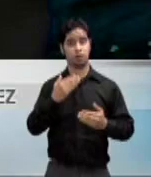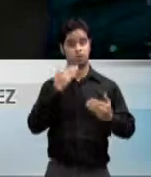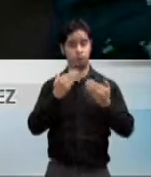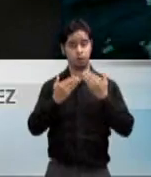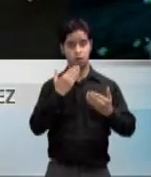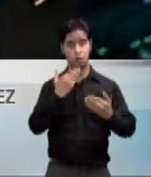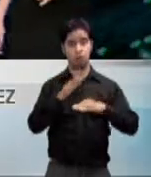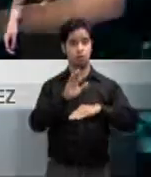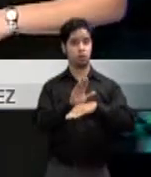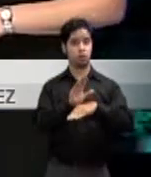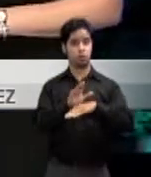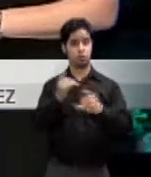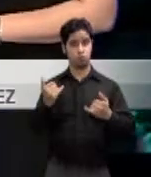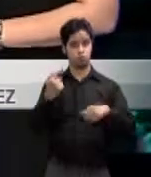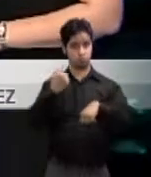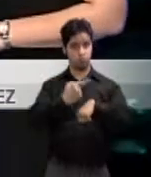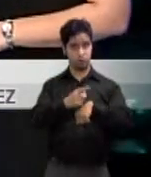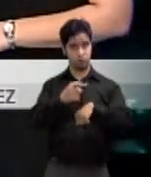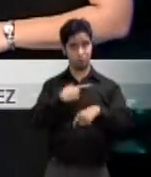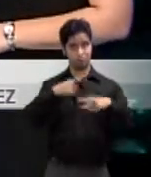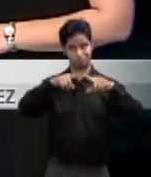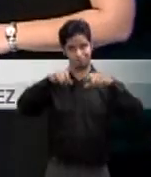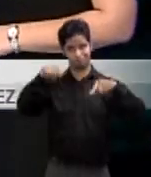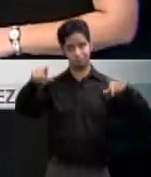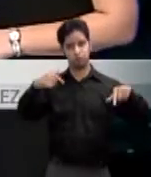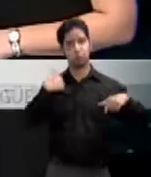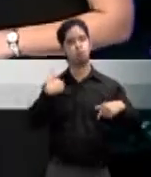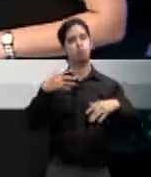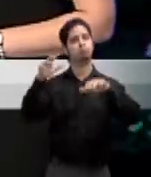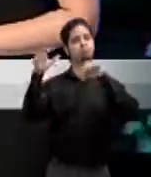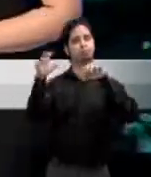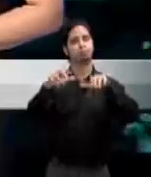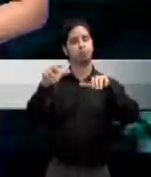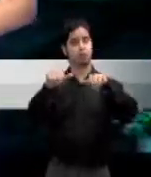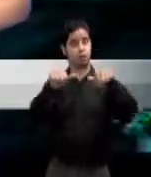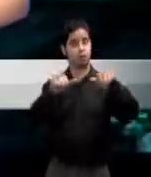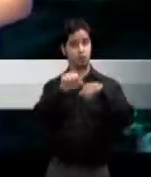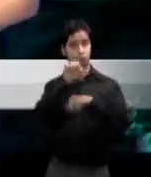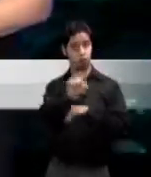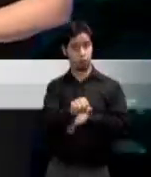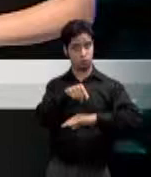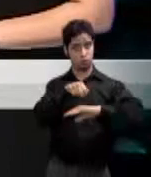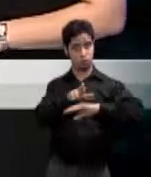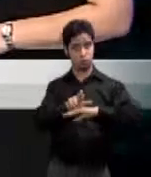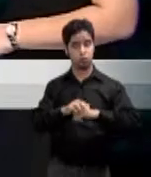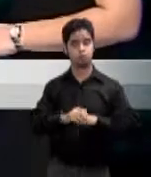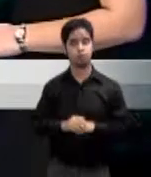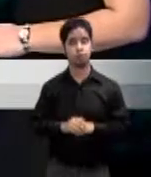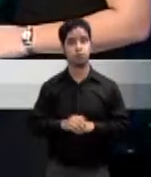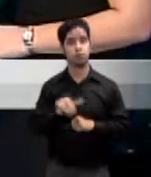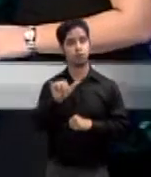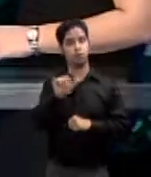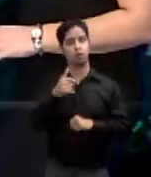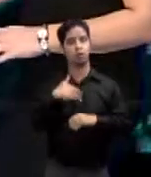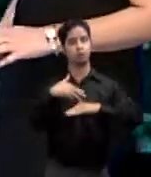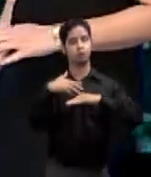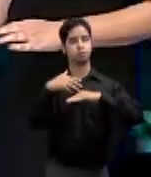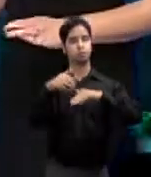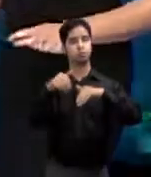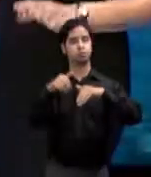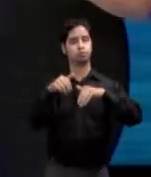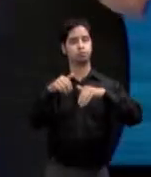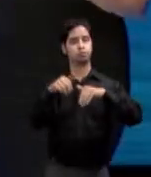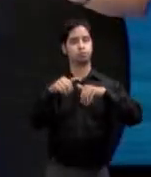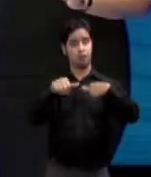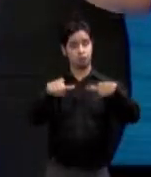buenas tardes. Hoy tuvimos un día bastante variable, aguaceros bastante fuertes ocurrieron en la zona sur de la isla, también en la zona metropolitana. Todo esto ha sido